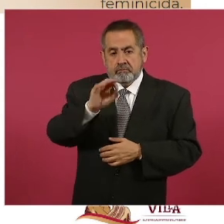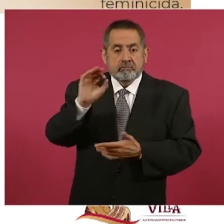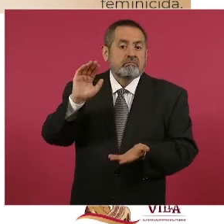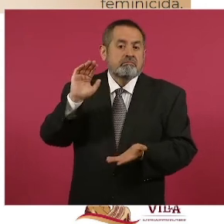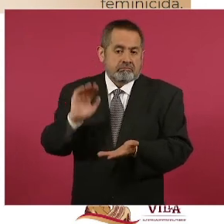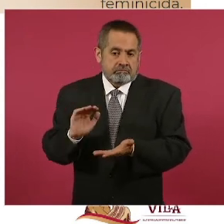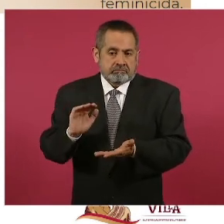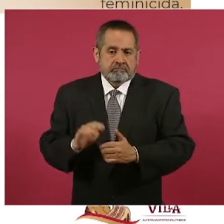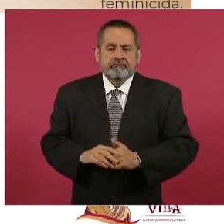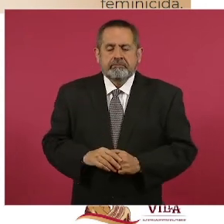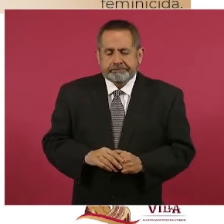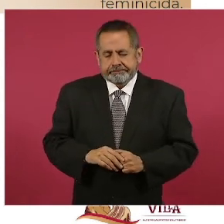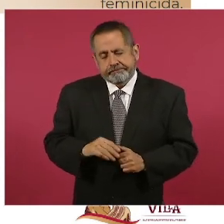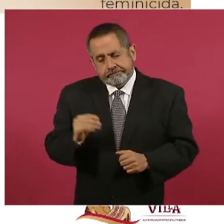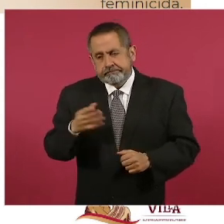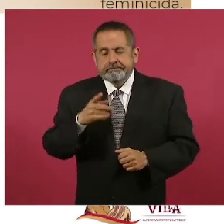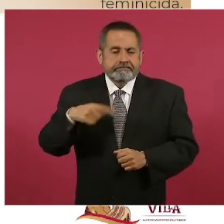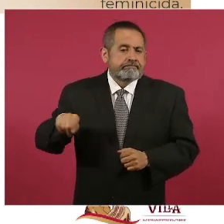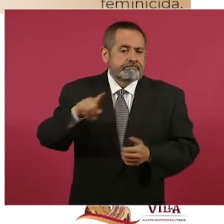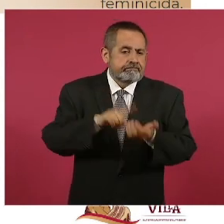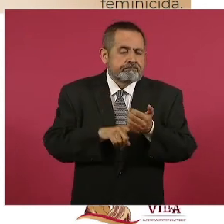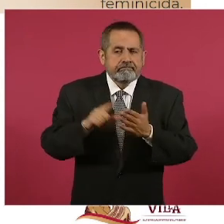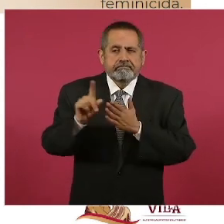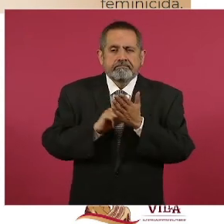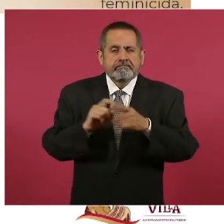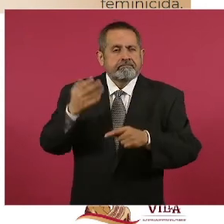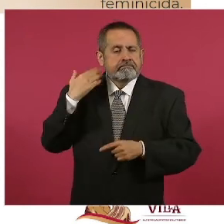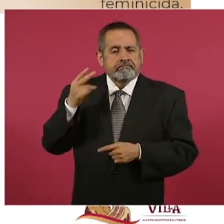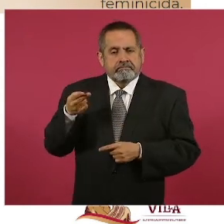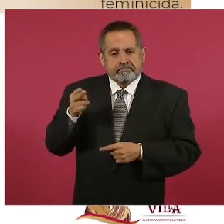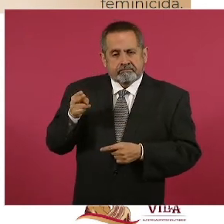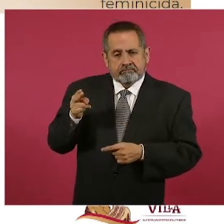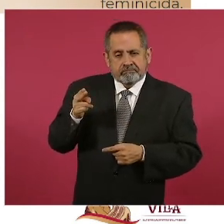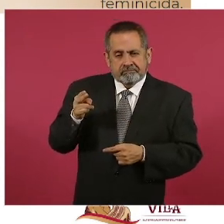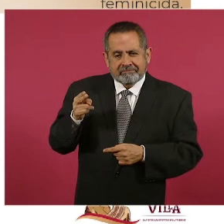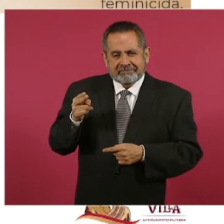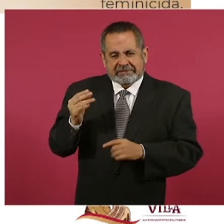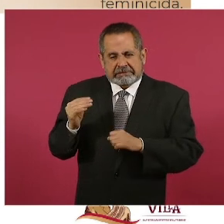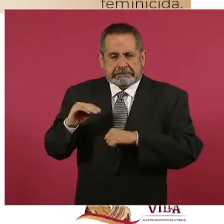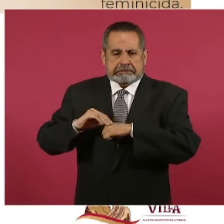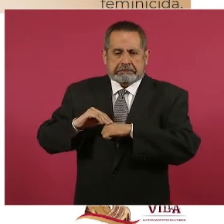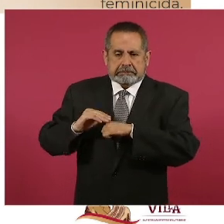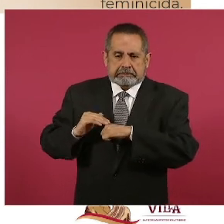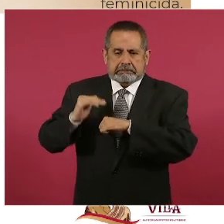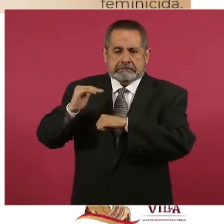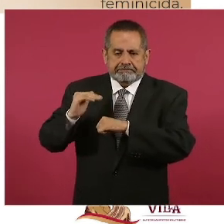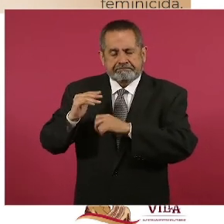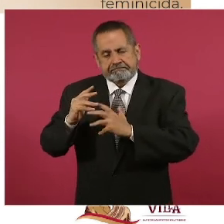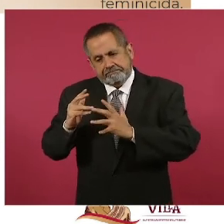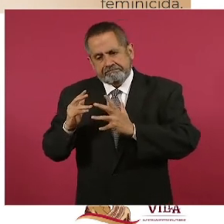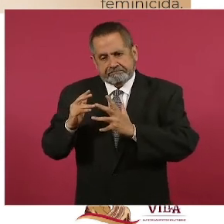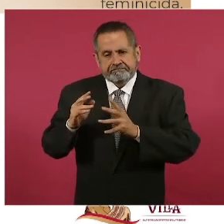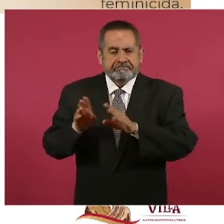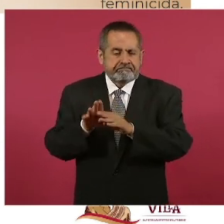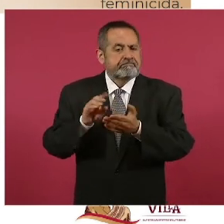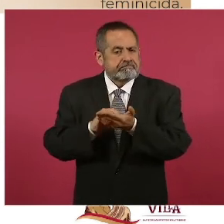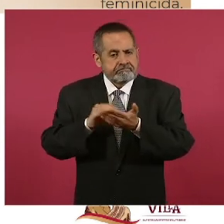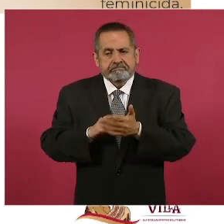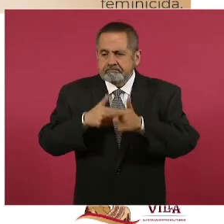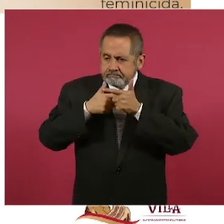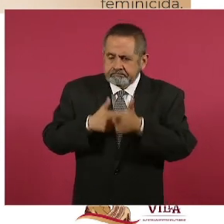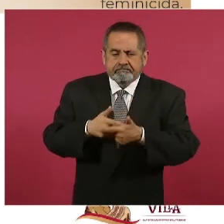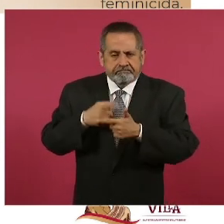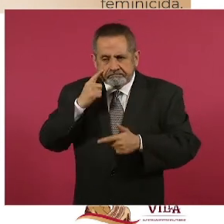la baja, aunque en el mes de noviembre tuvo un incremento. Seguimos intensificando las